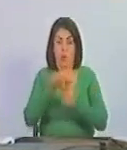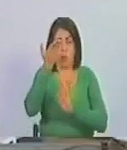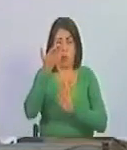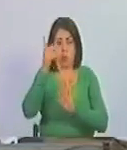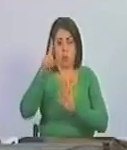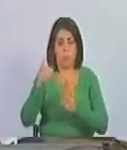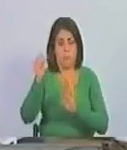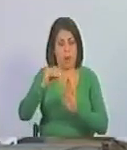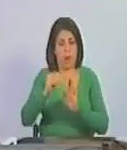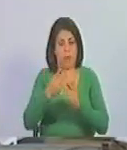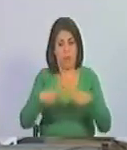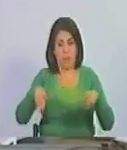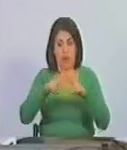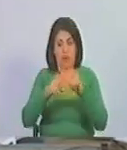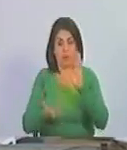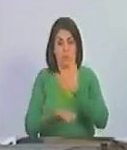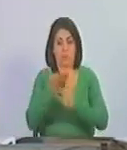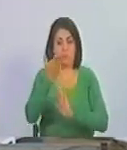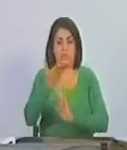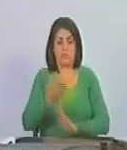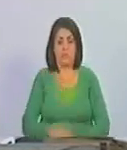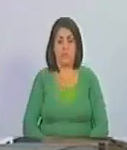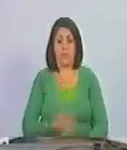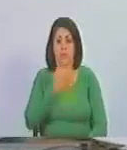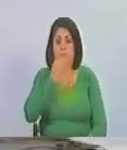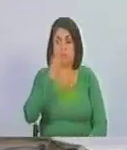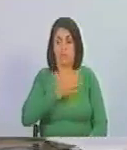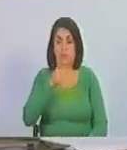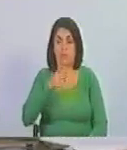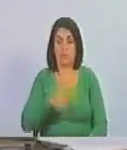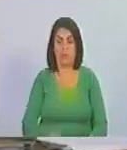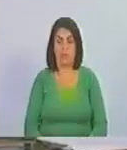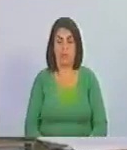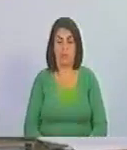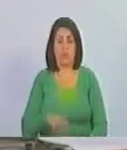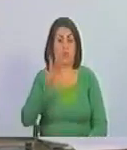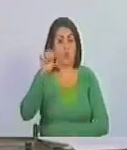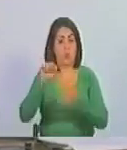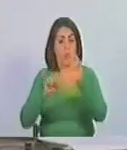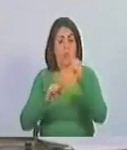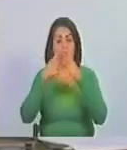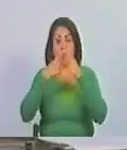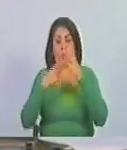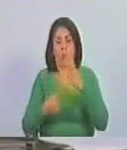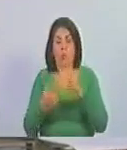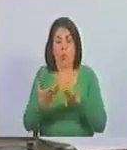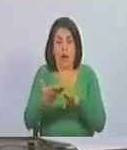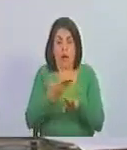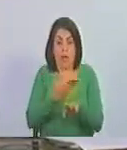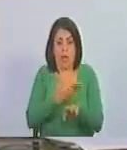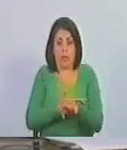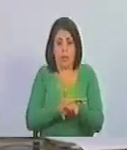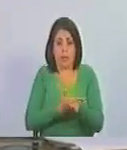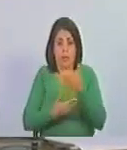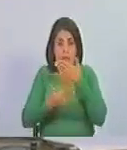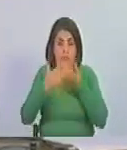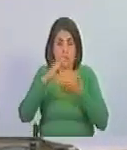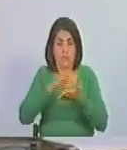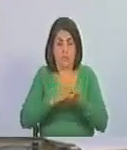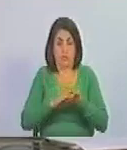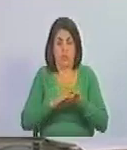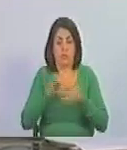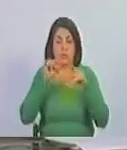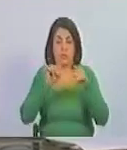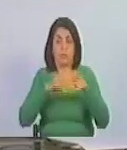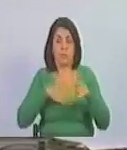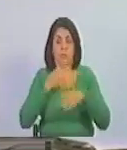adquieran más valor y seguramente compró acciones antes de matar esta carta porque con